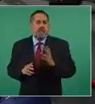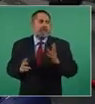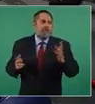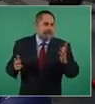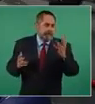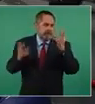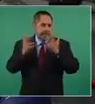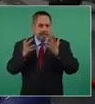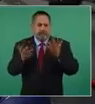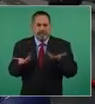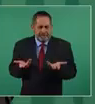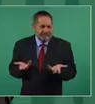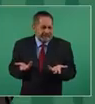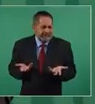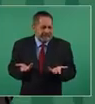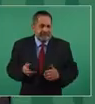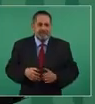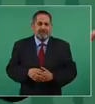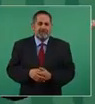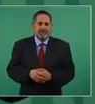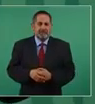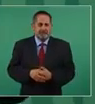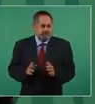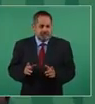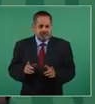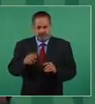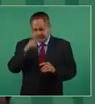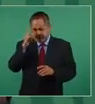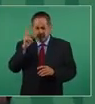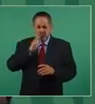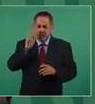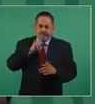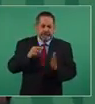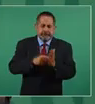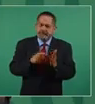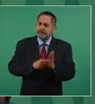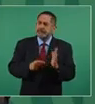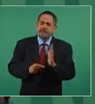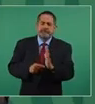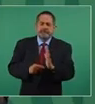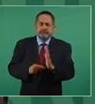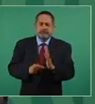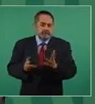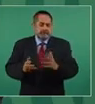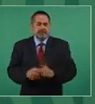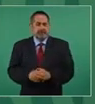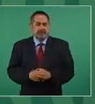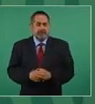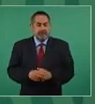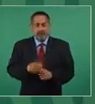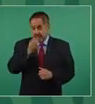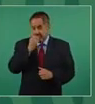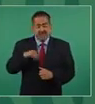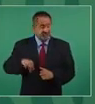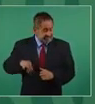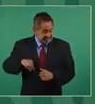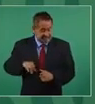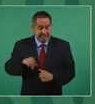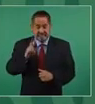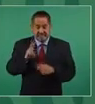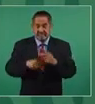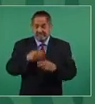y ya va a ser muy interesante,